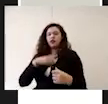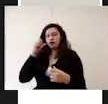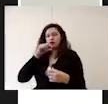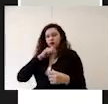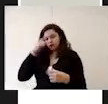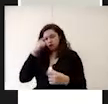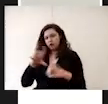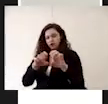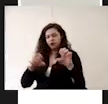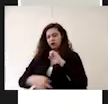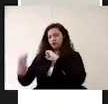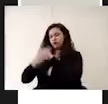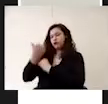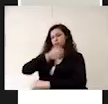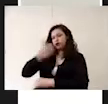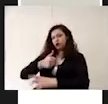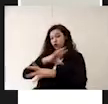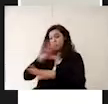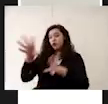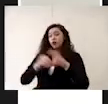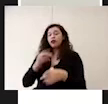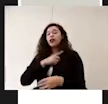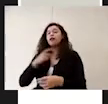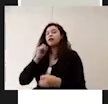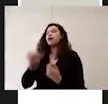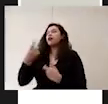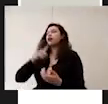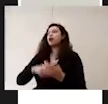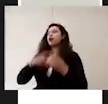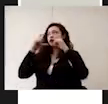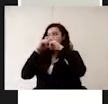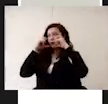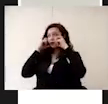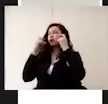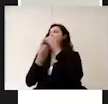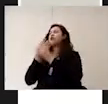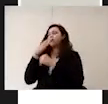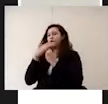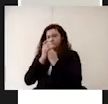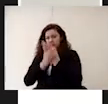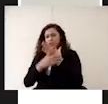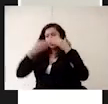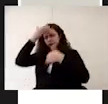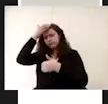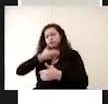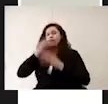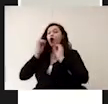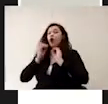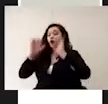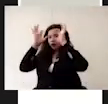equipo de protección personal completo y este incluye cubrebocas guantes y careta o lentes